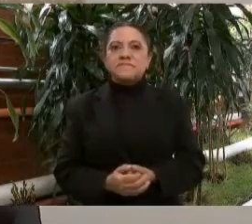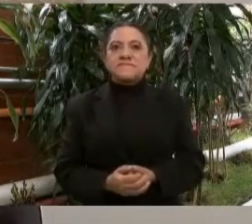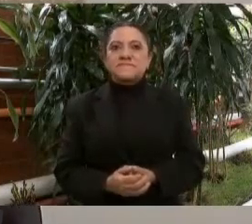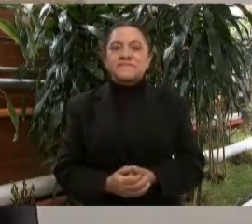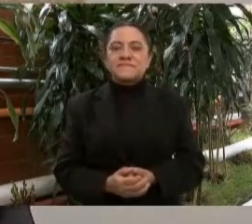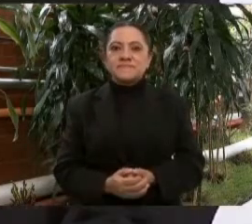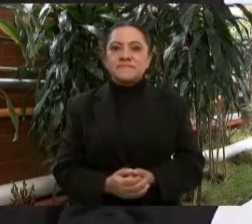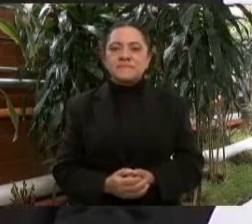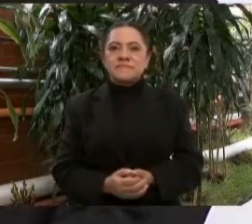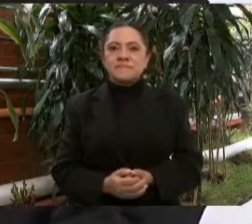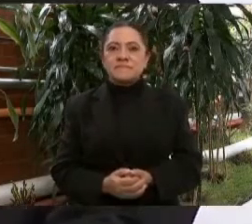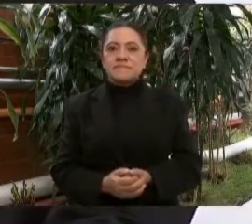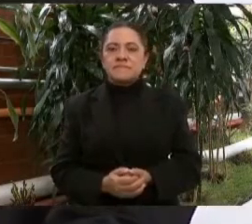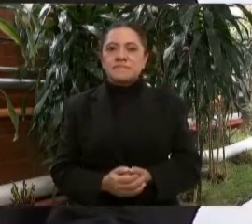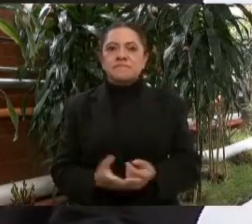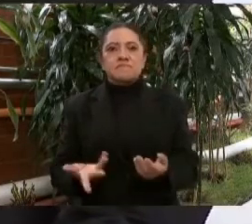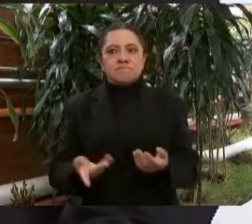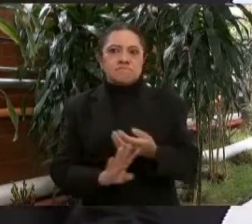previene,